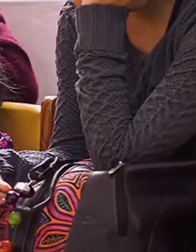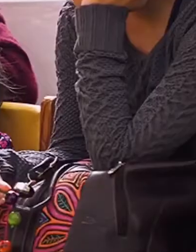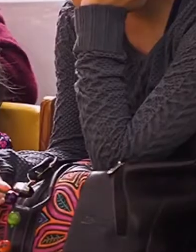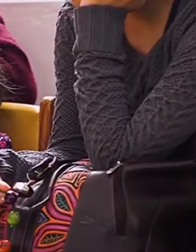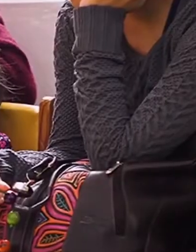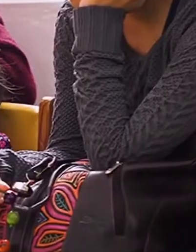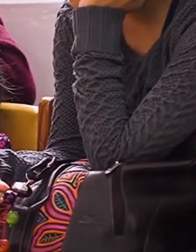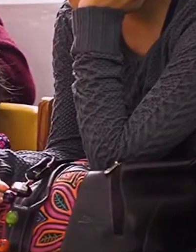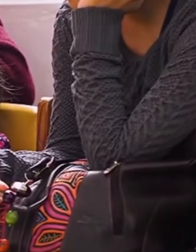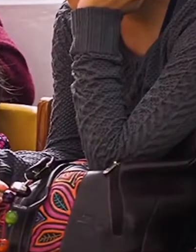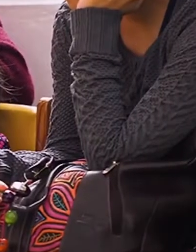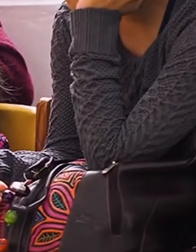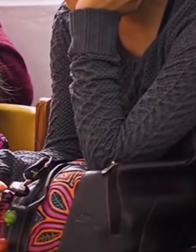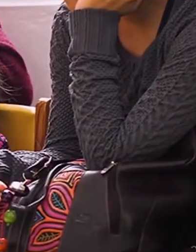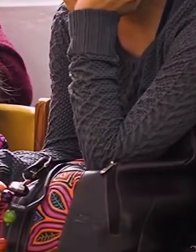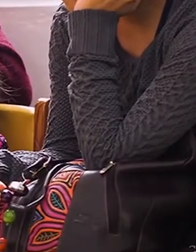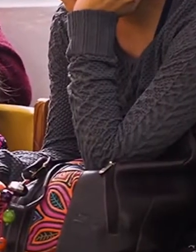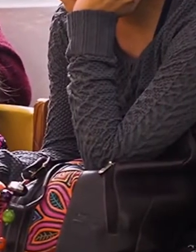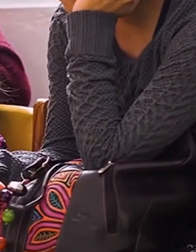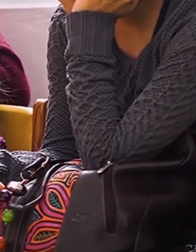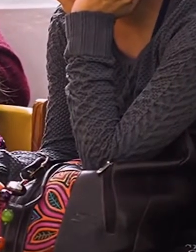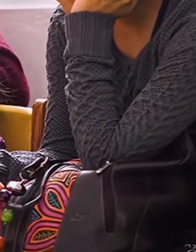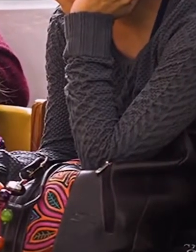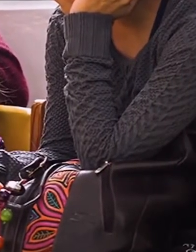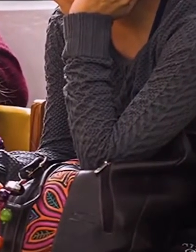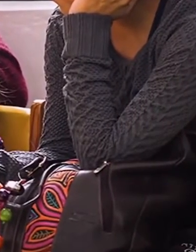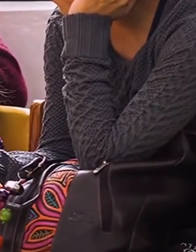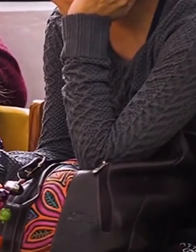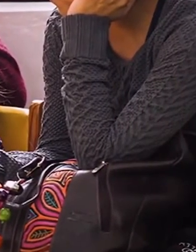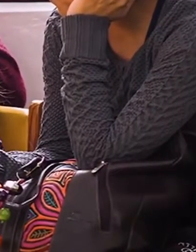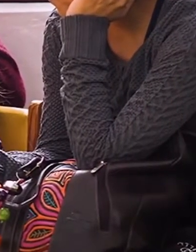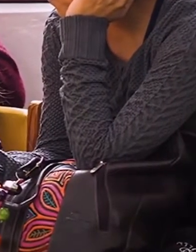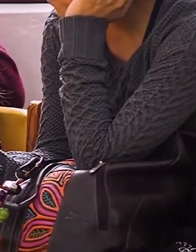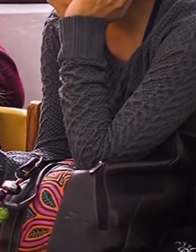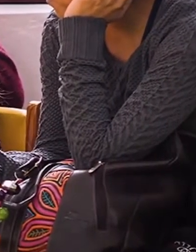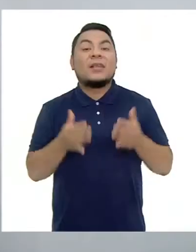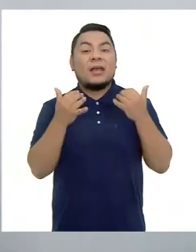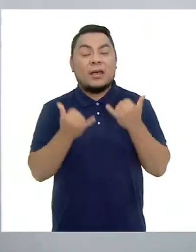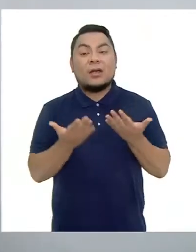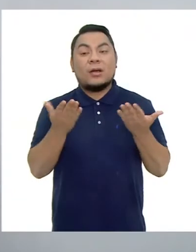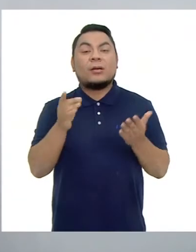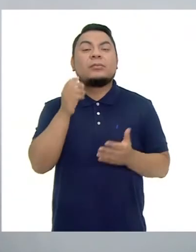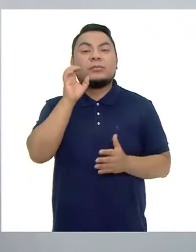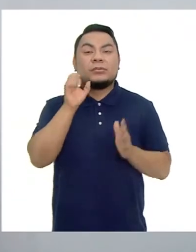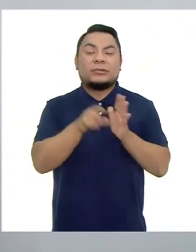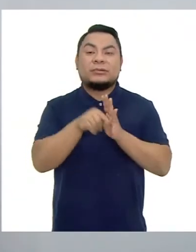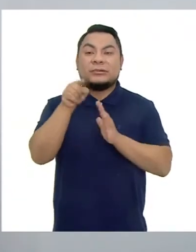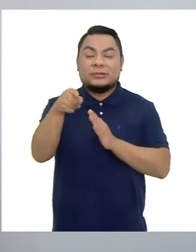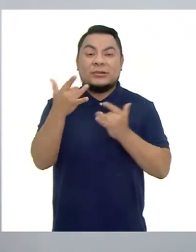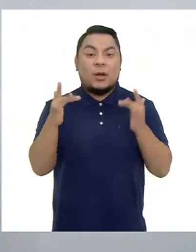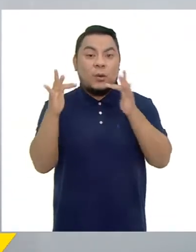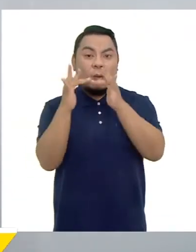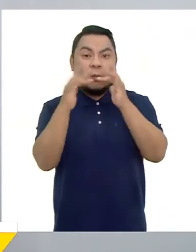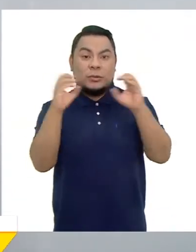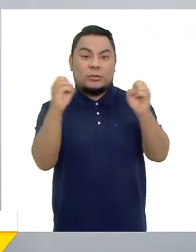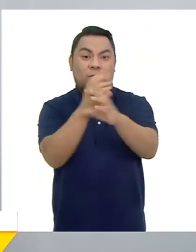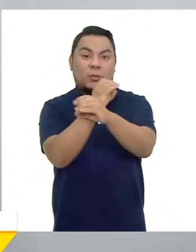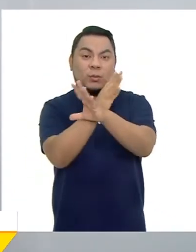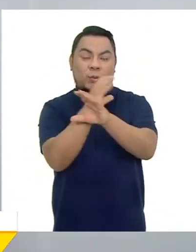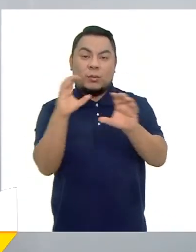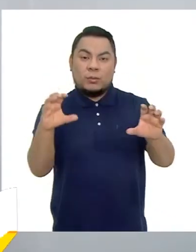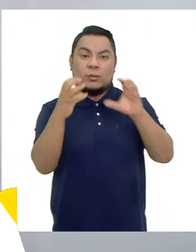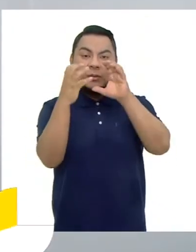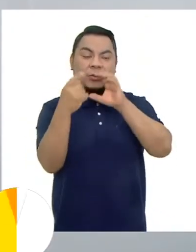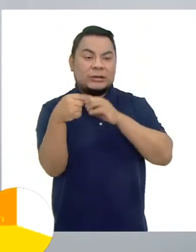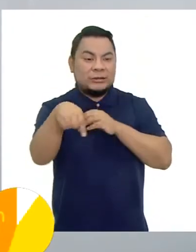interesante Cinco lobitos Tiene la loba Pero ahora Por ejemplo Desde la virtualidad A